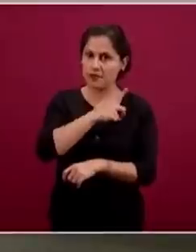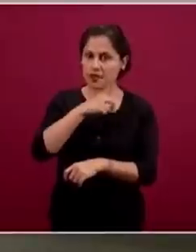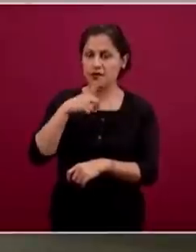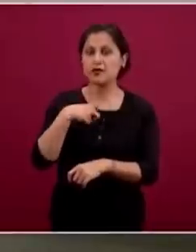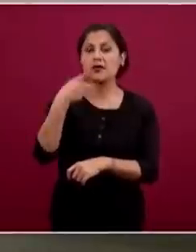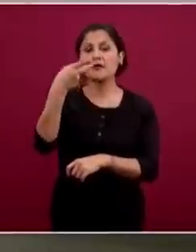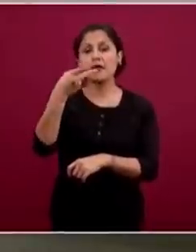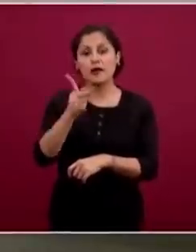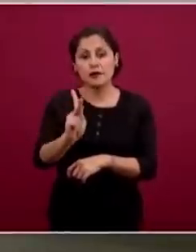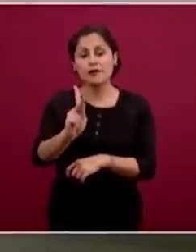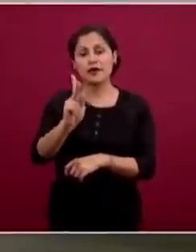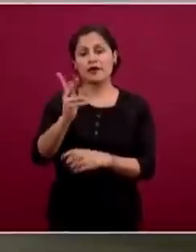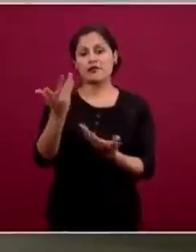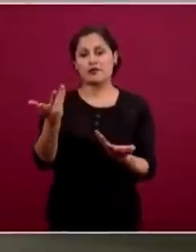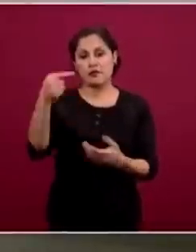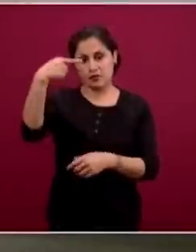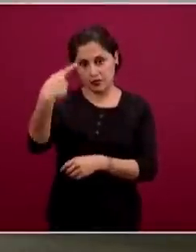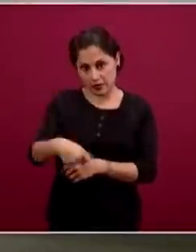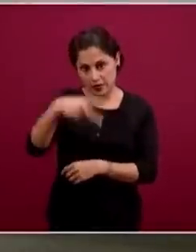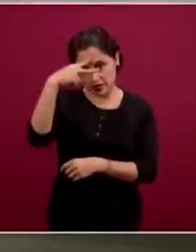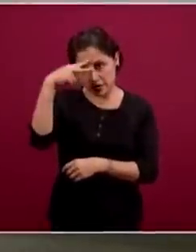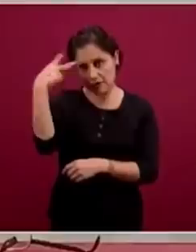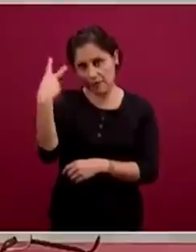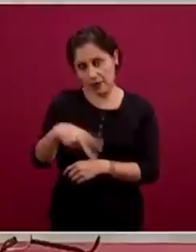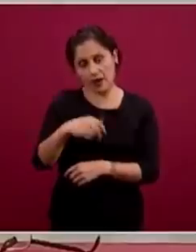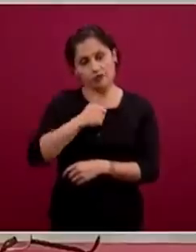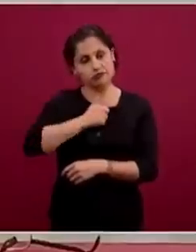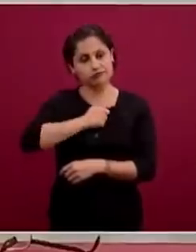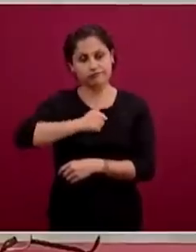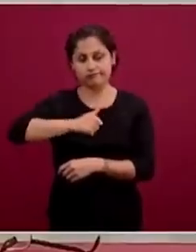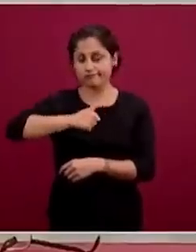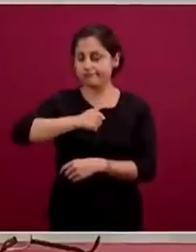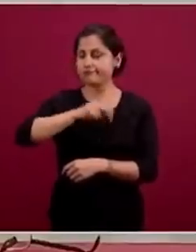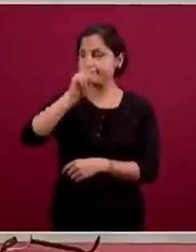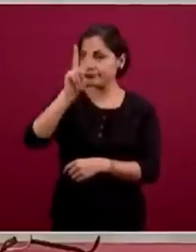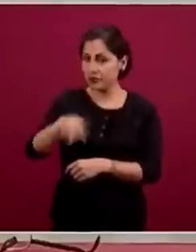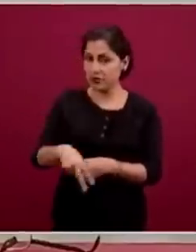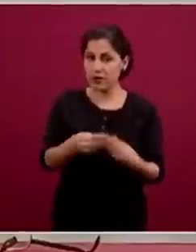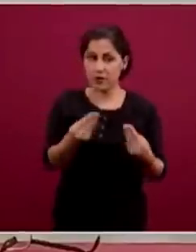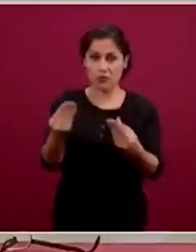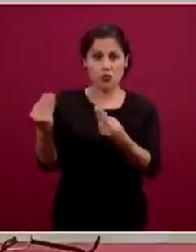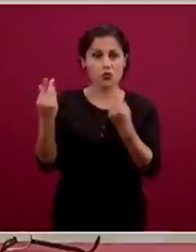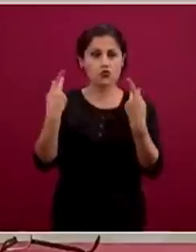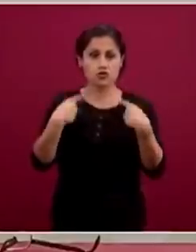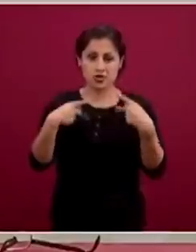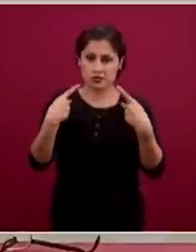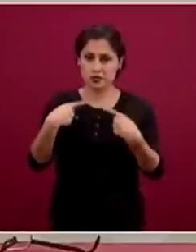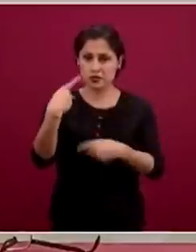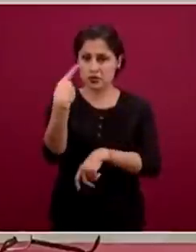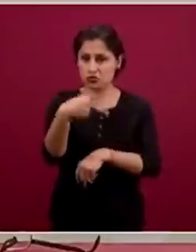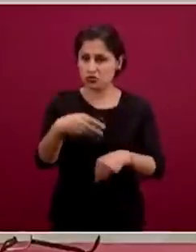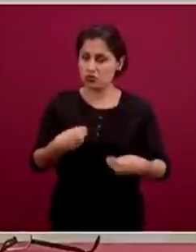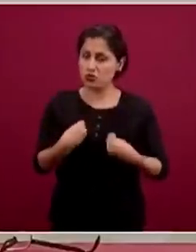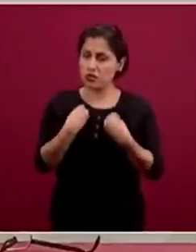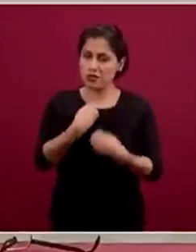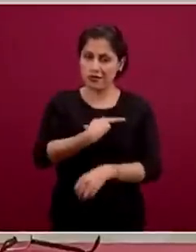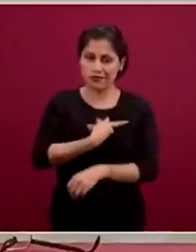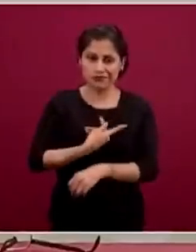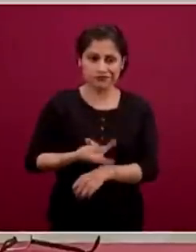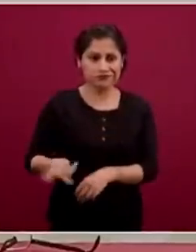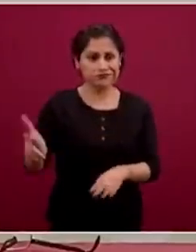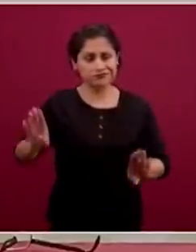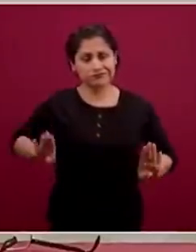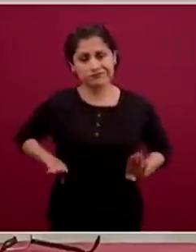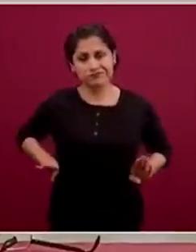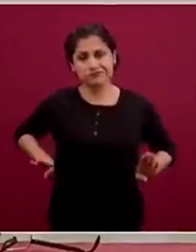muy desafortunadamente, la mitad de la población vive en condiciones difíciles, en condiciones de pobreza. Esto es un